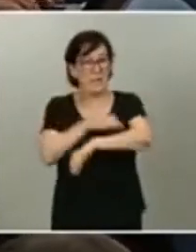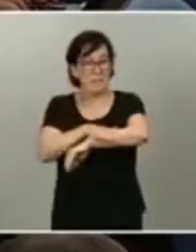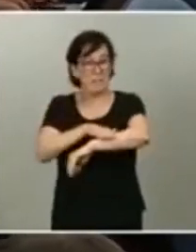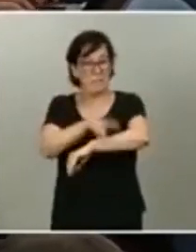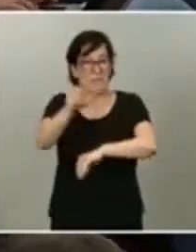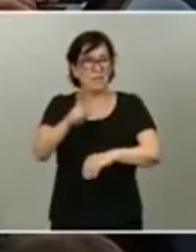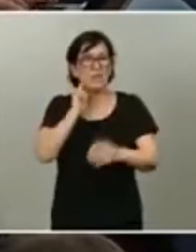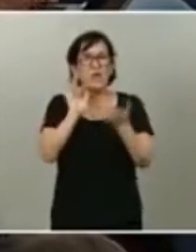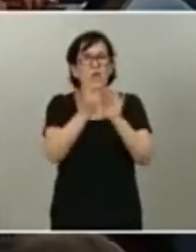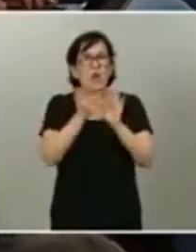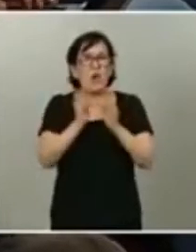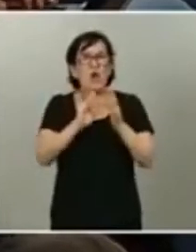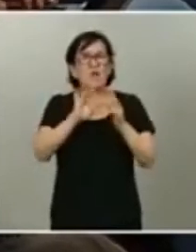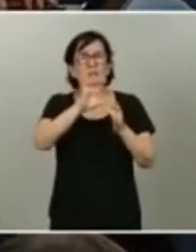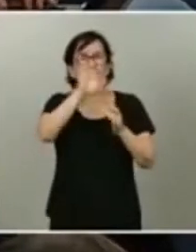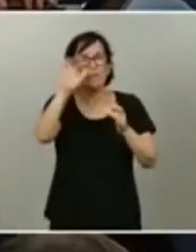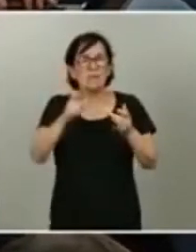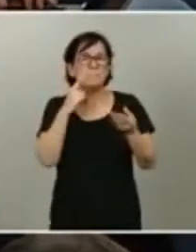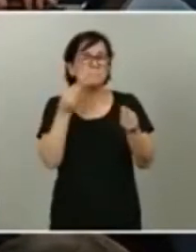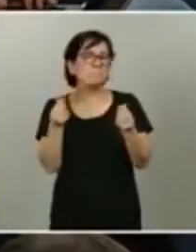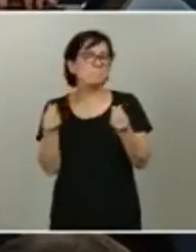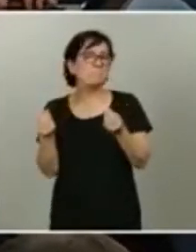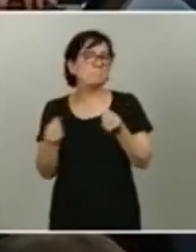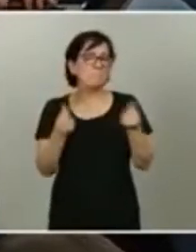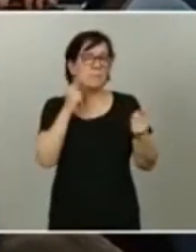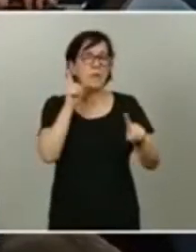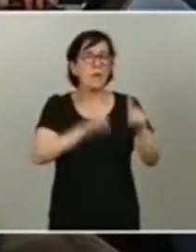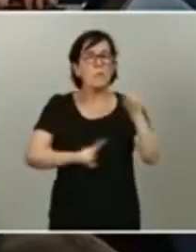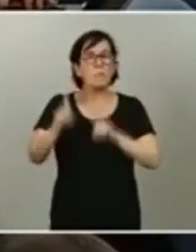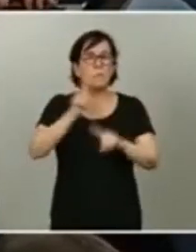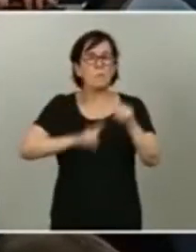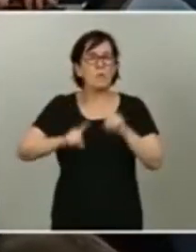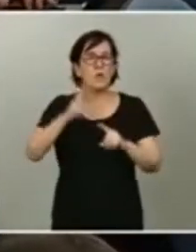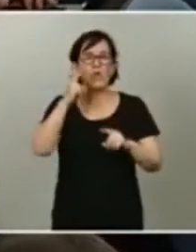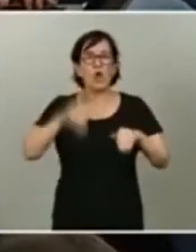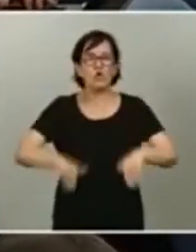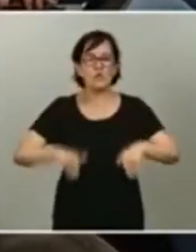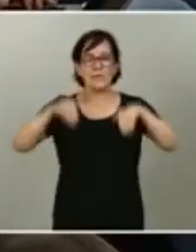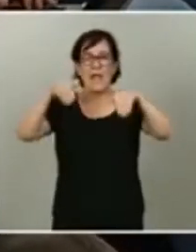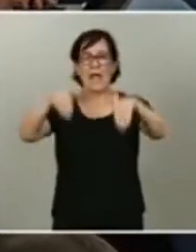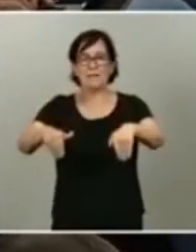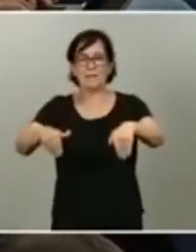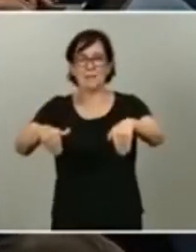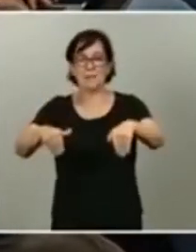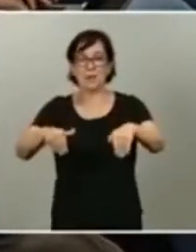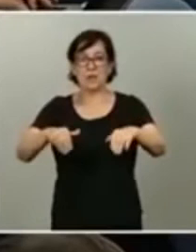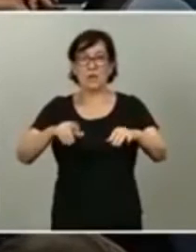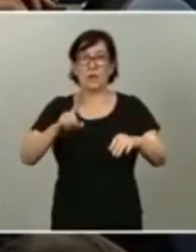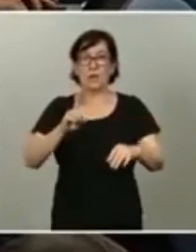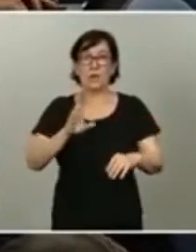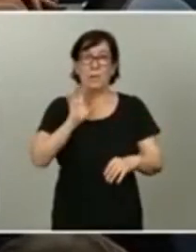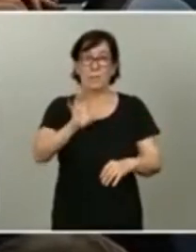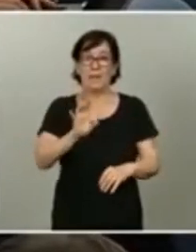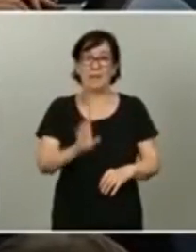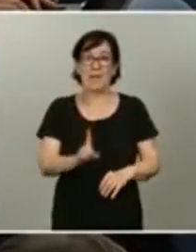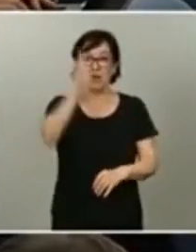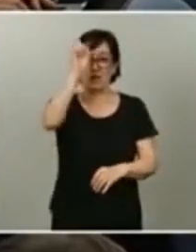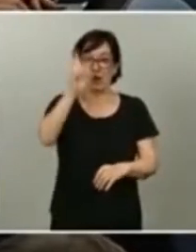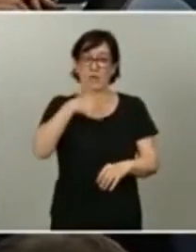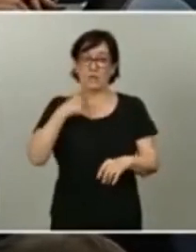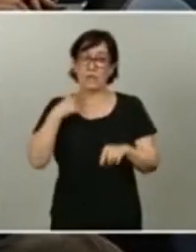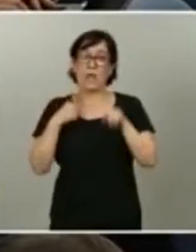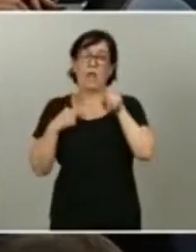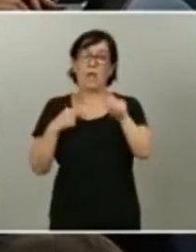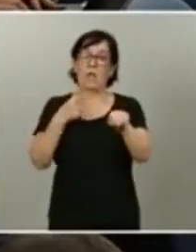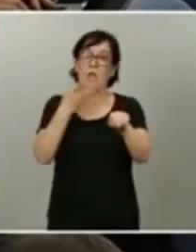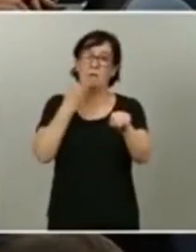teniendo con sus socios, qué percepciones tienen y si les preocupa que haya dos candidatos que los países del norte van a preferir en cualquier caso a Calviño y que uno